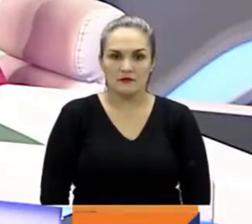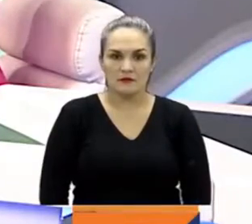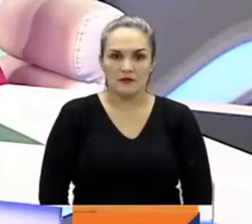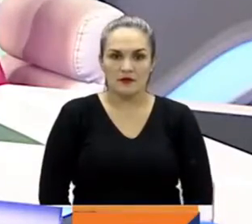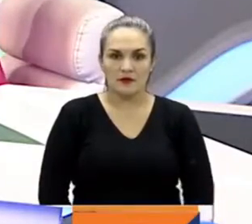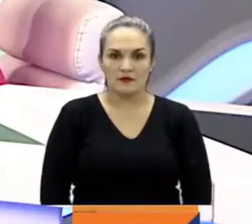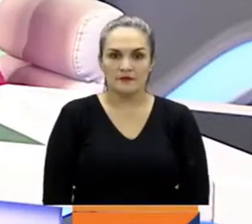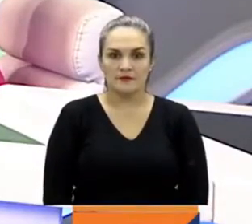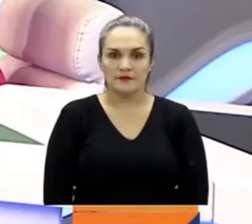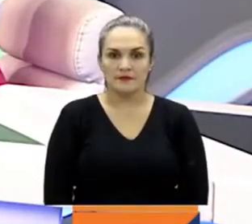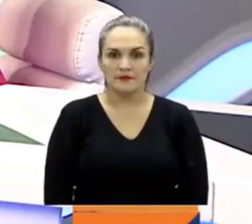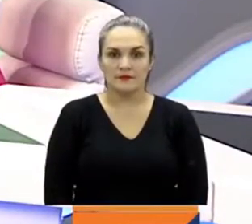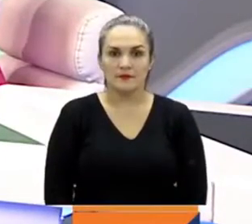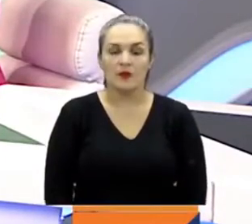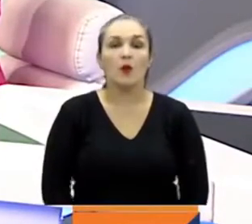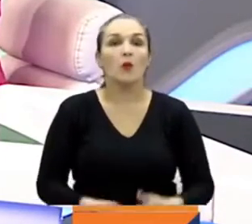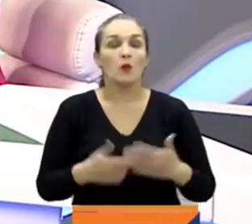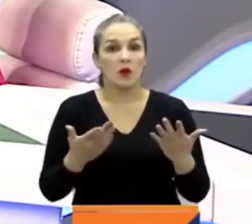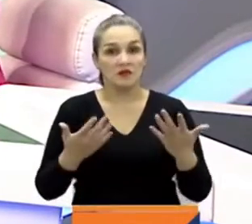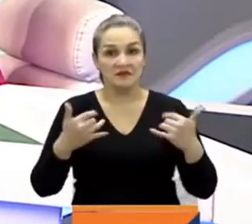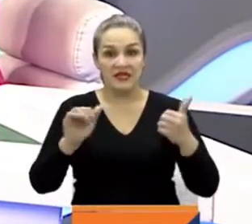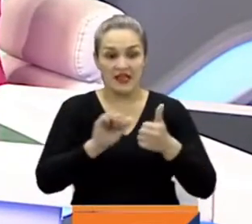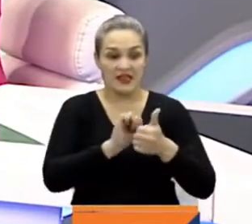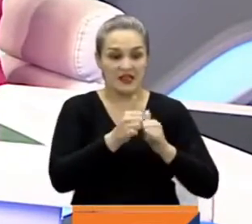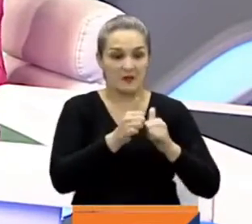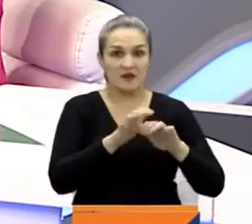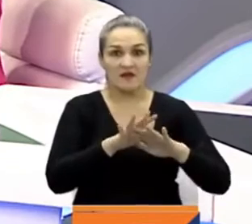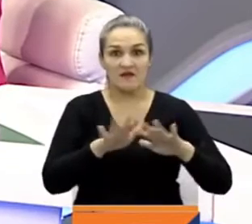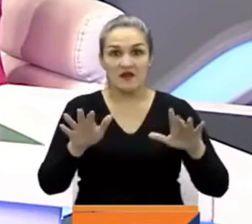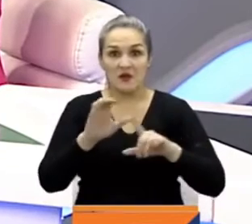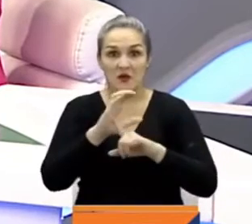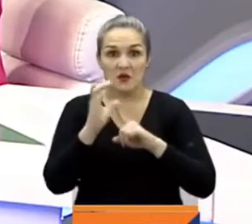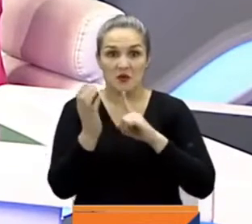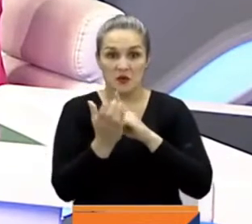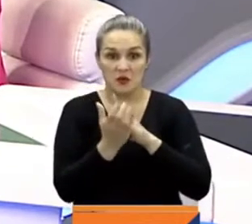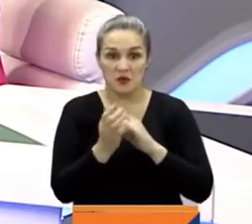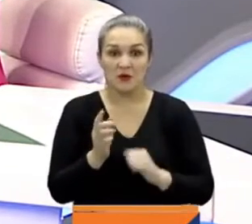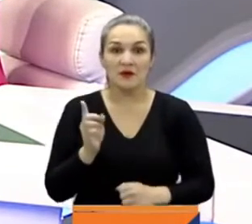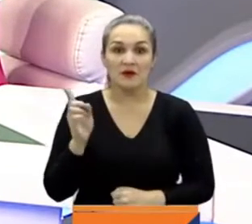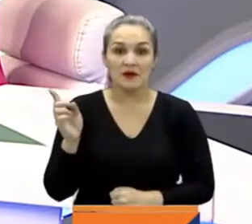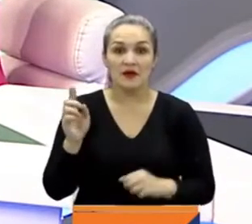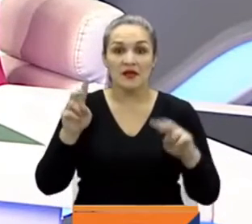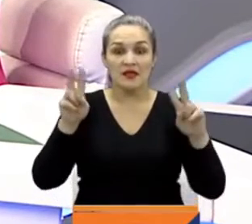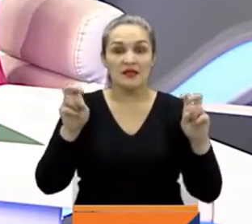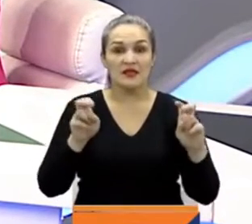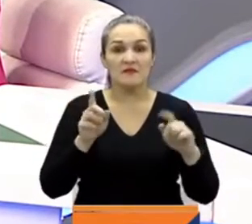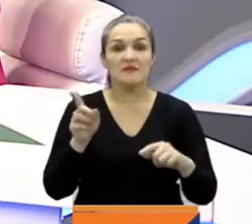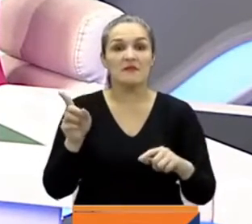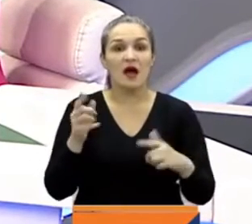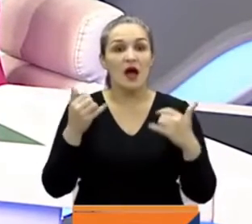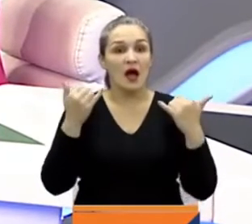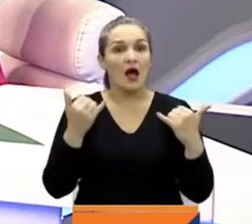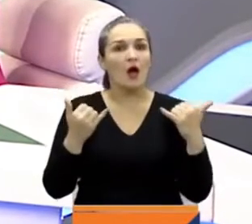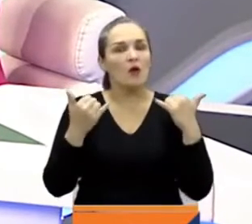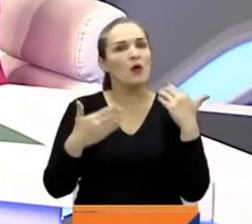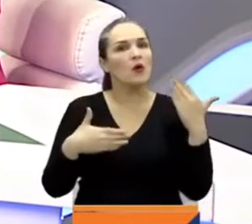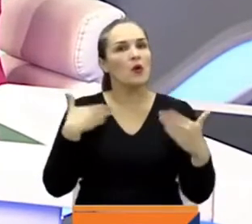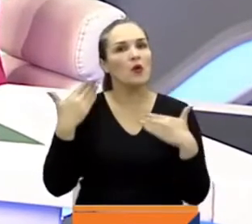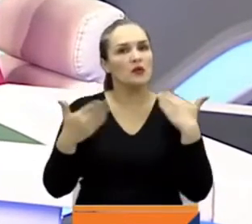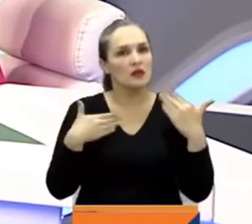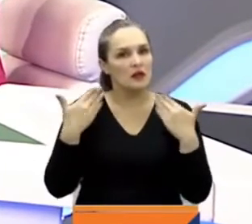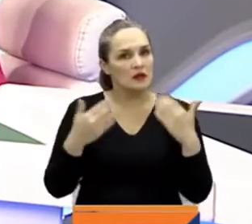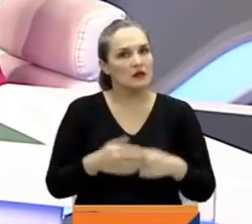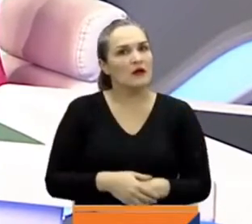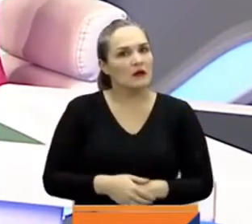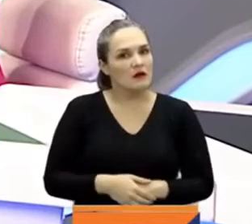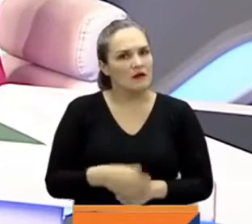Bueno, yo acá la recibo, me paso deportes a cultura, solo por un momento, obviamente la que sabe mucho más de usted, Amaris. Yo la vi muy contente, muy feliz antes del